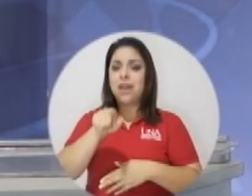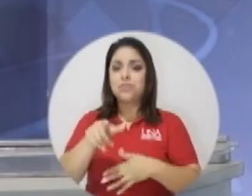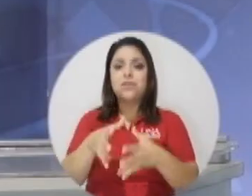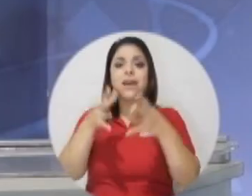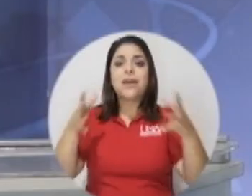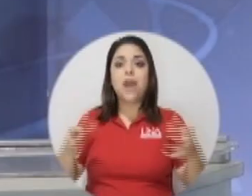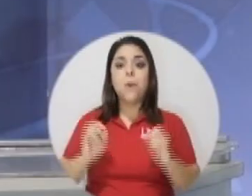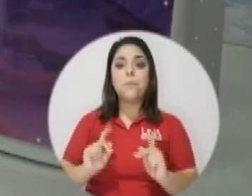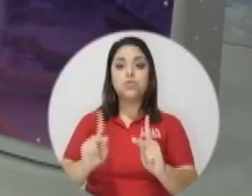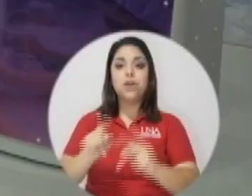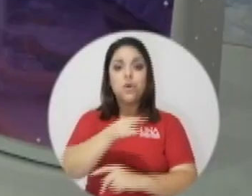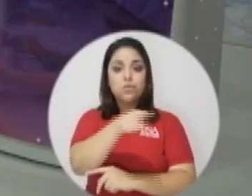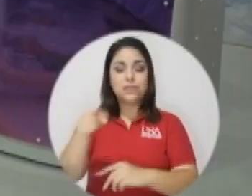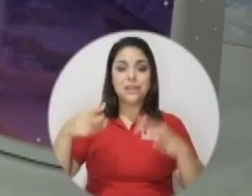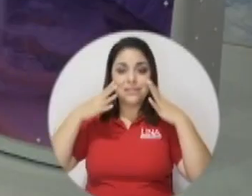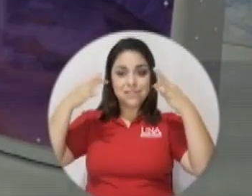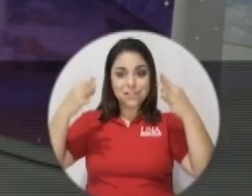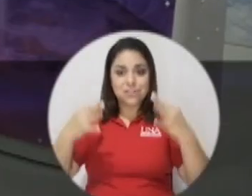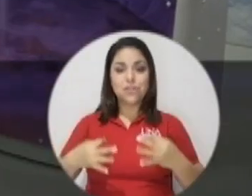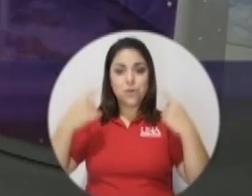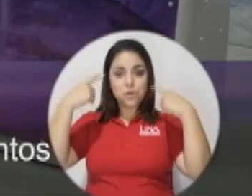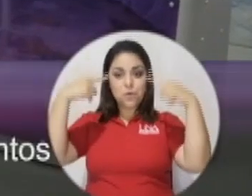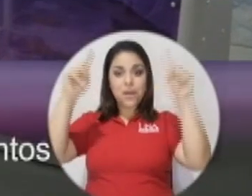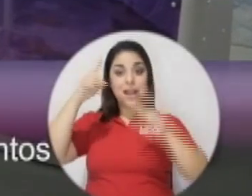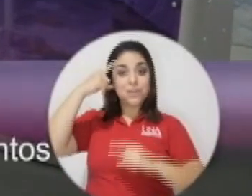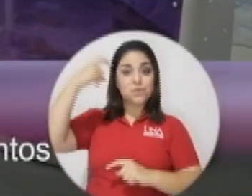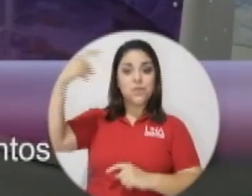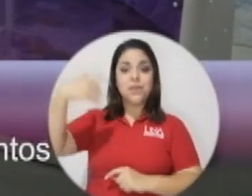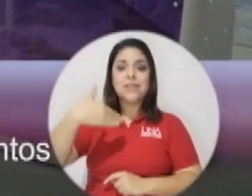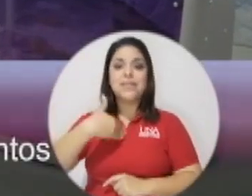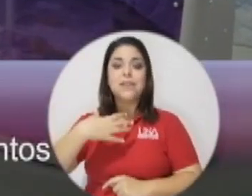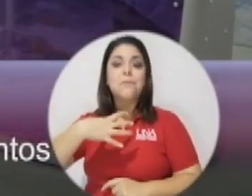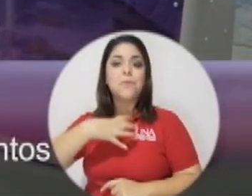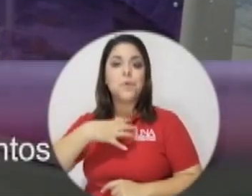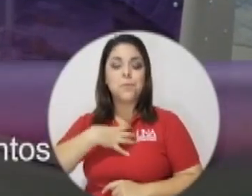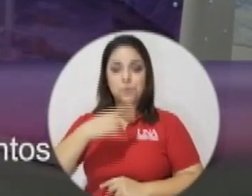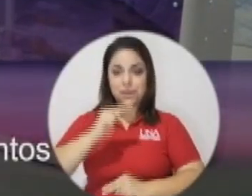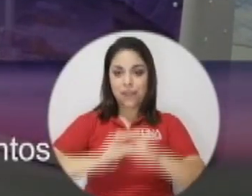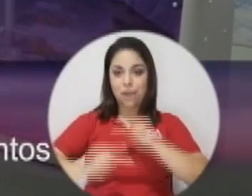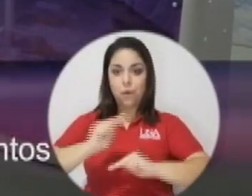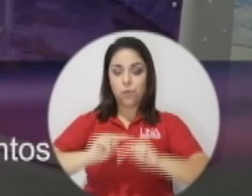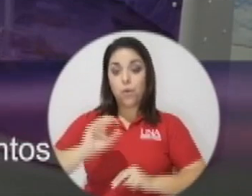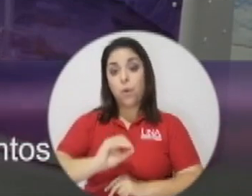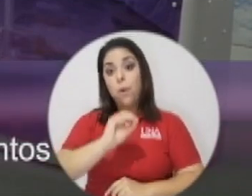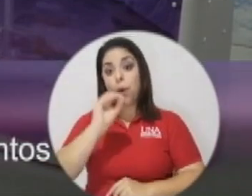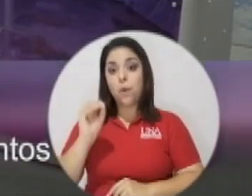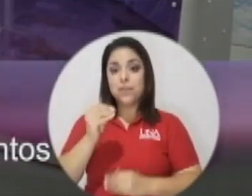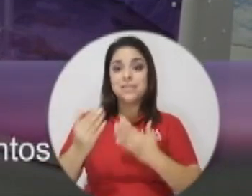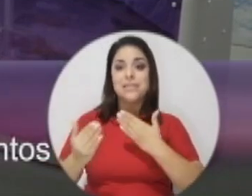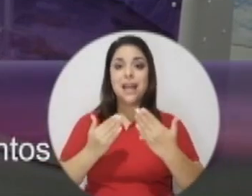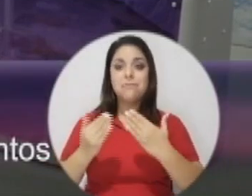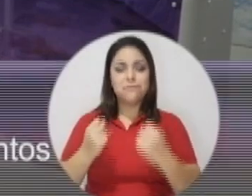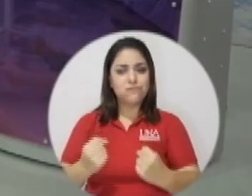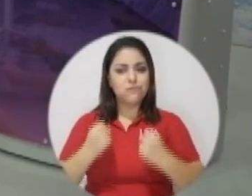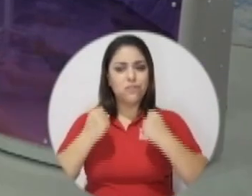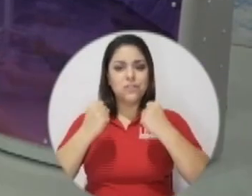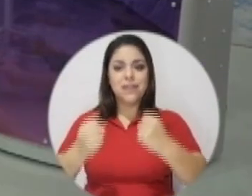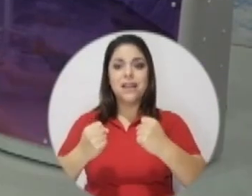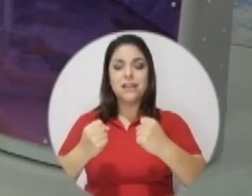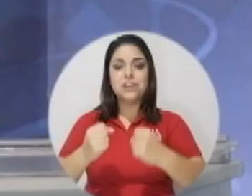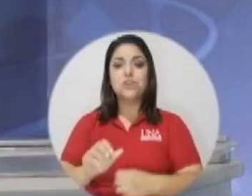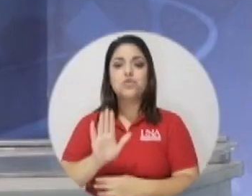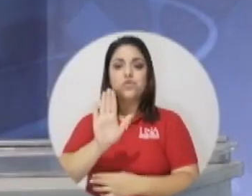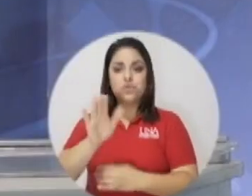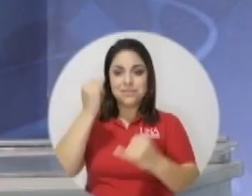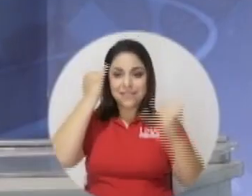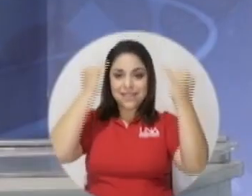para que usted se decida a hacer realidad ese sueño de tener su propio negocio o en su efecto de fortalecer esas